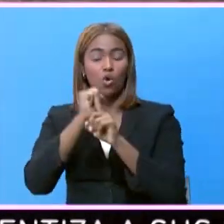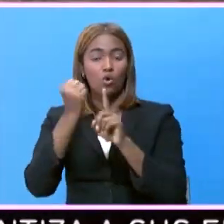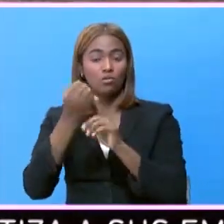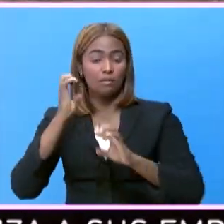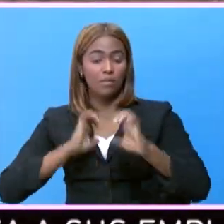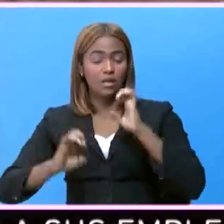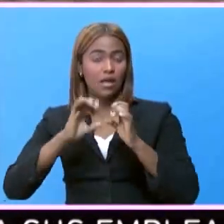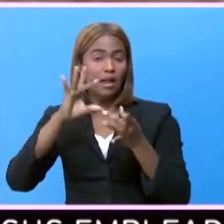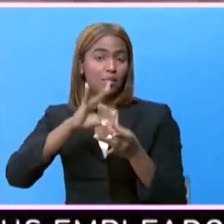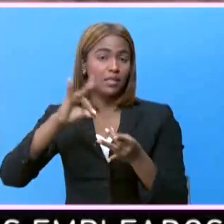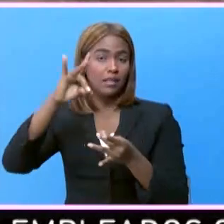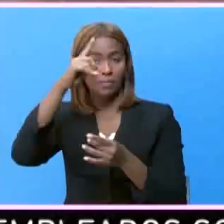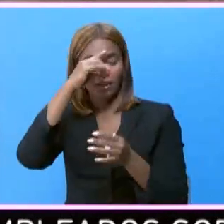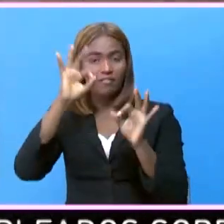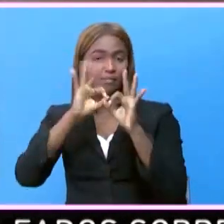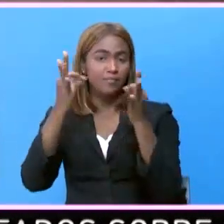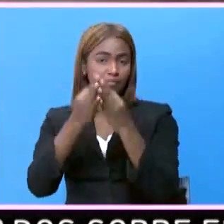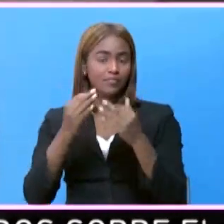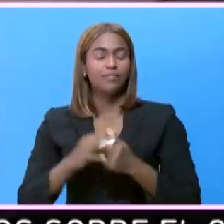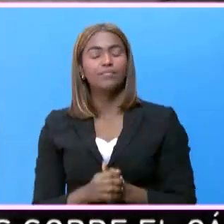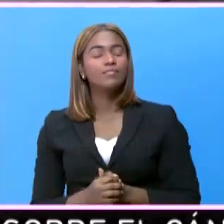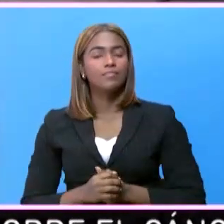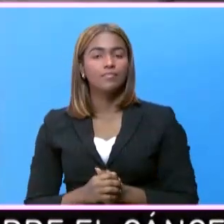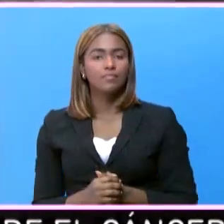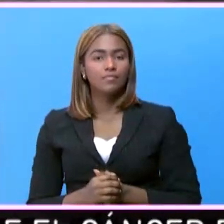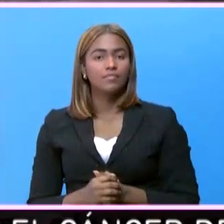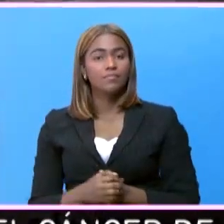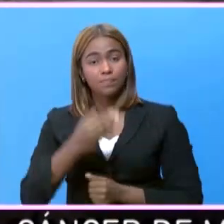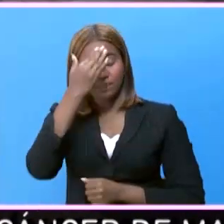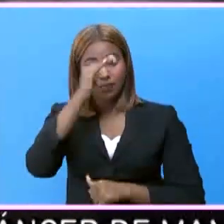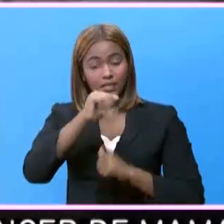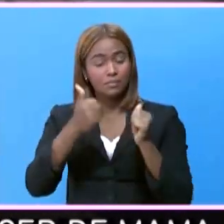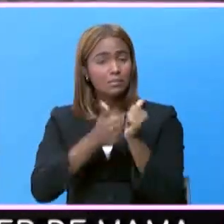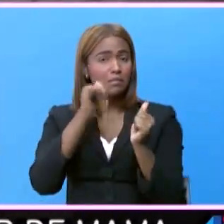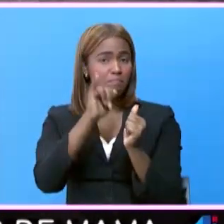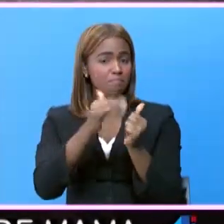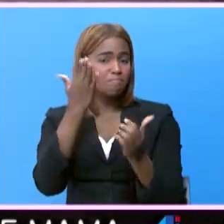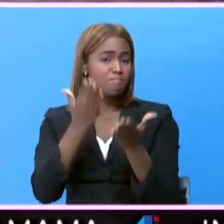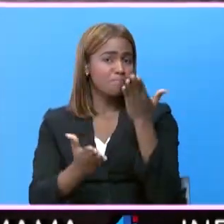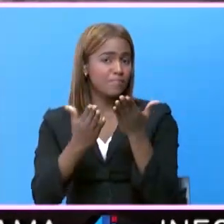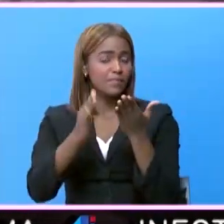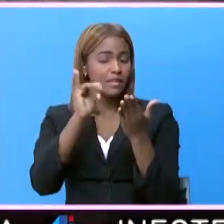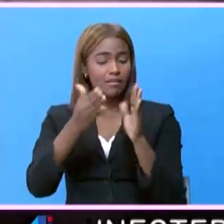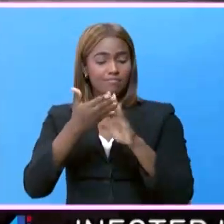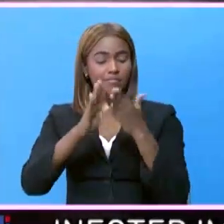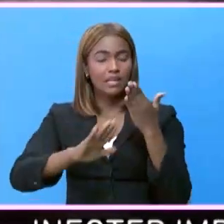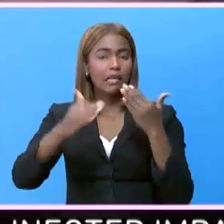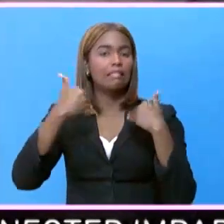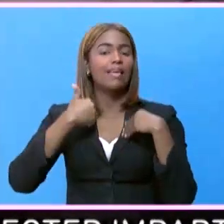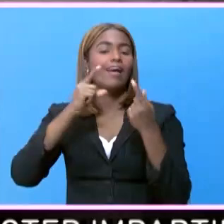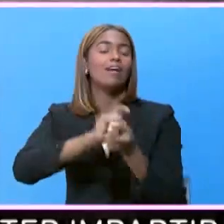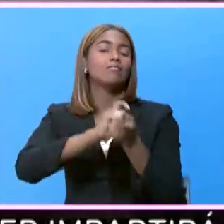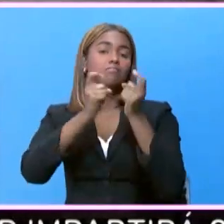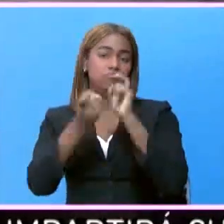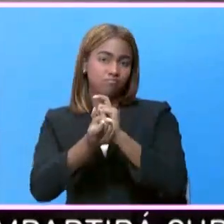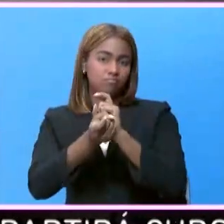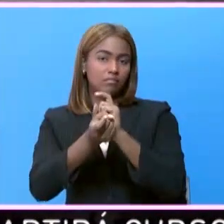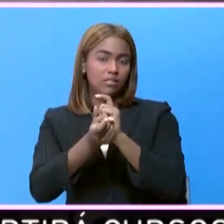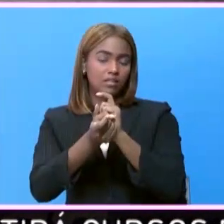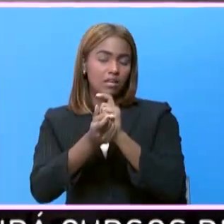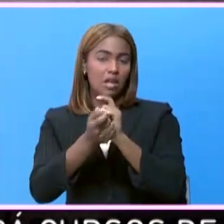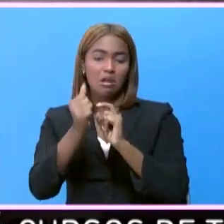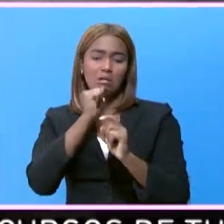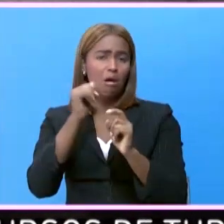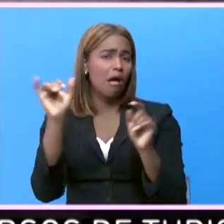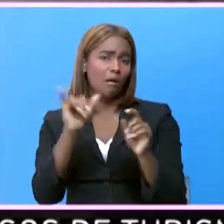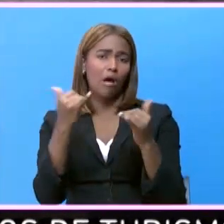y espiritual a las familias. Porque a través de esto posiblemente este barrio tenga otro cambio que no es